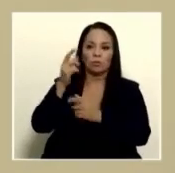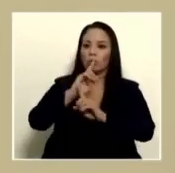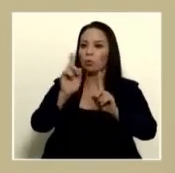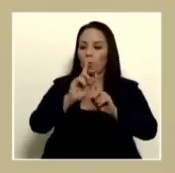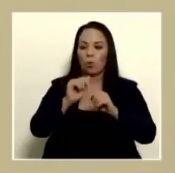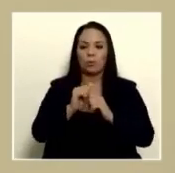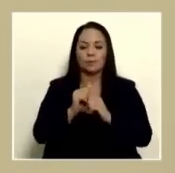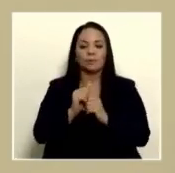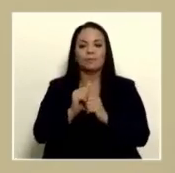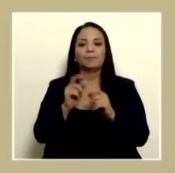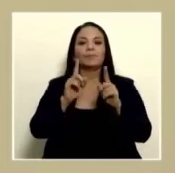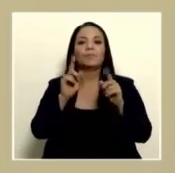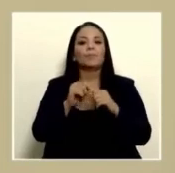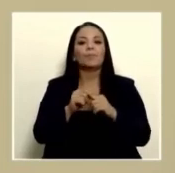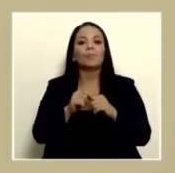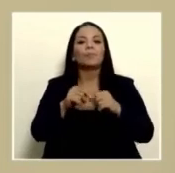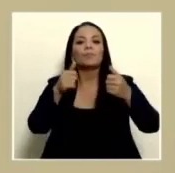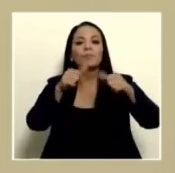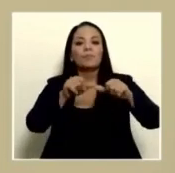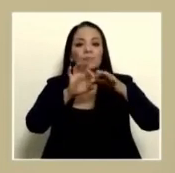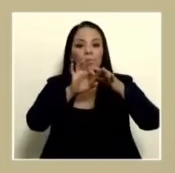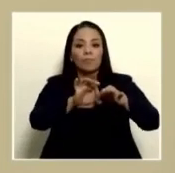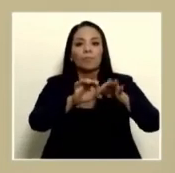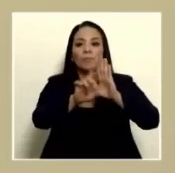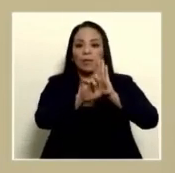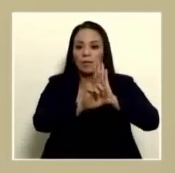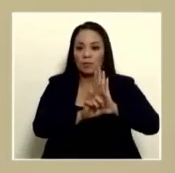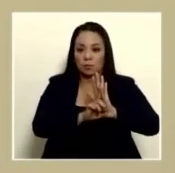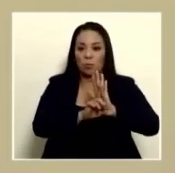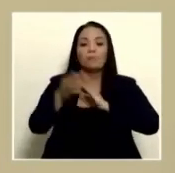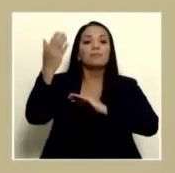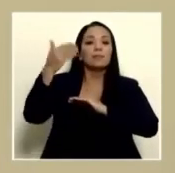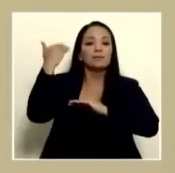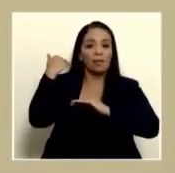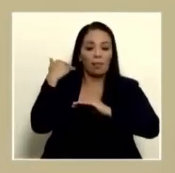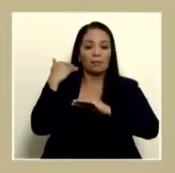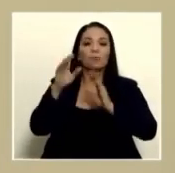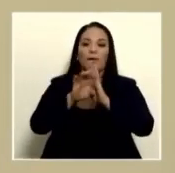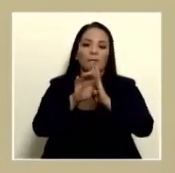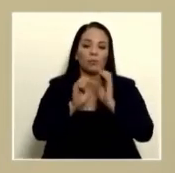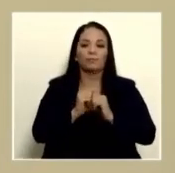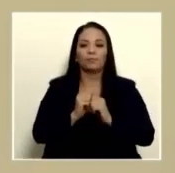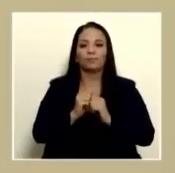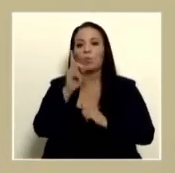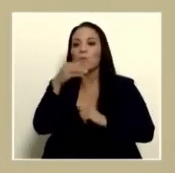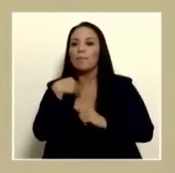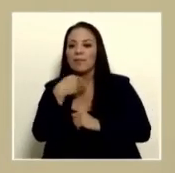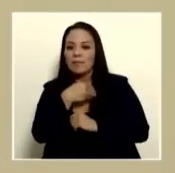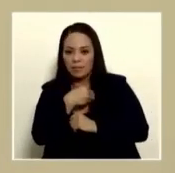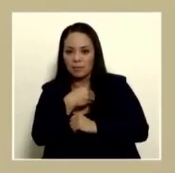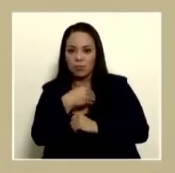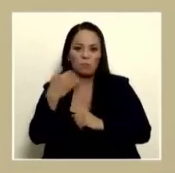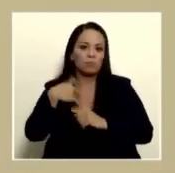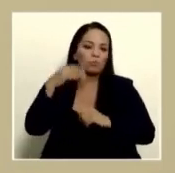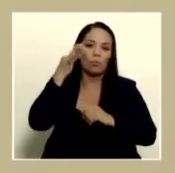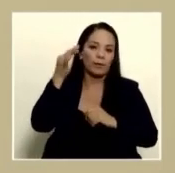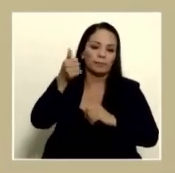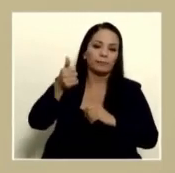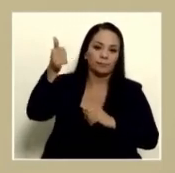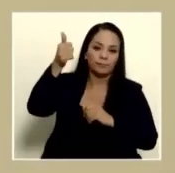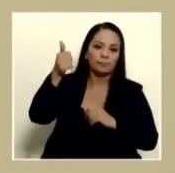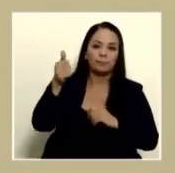que de acuerdo a las legislaturas pasadas cada vez que un ministro ministra jerarca